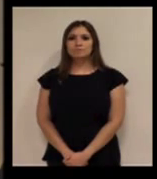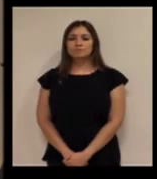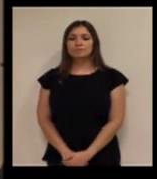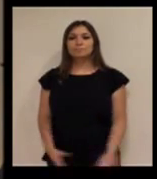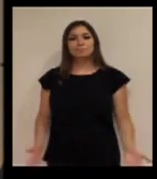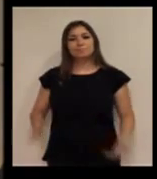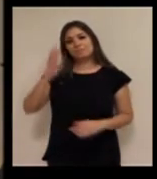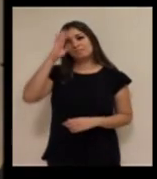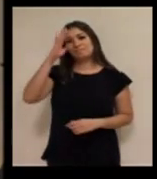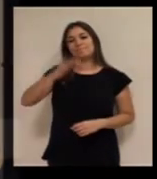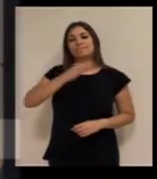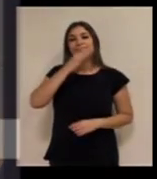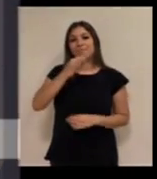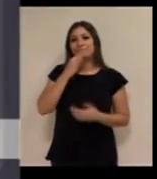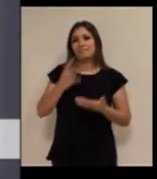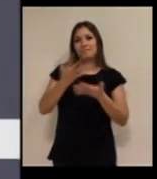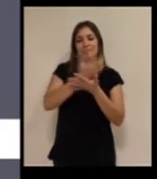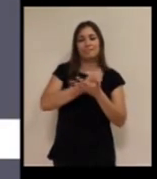Buenas tardes a todos.